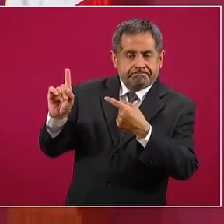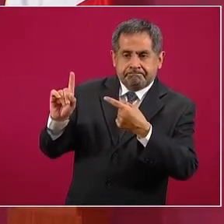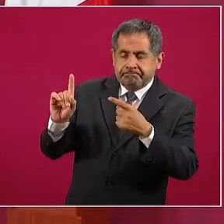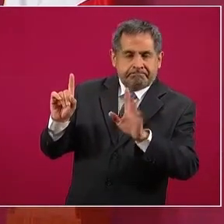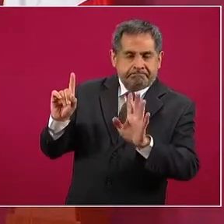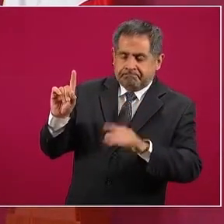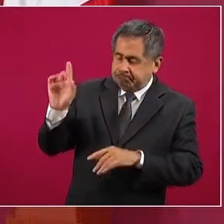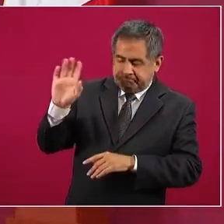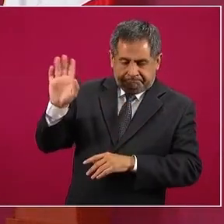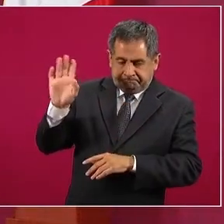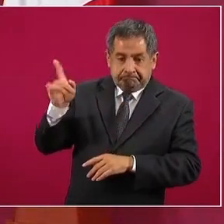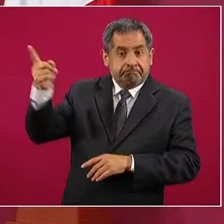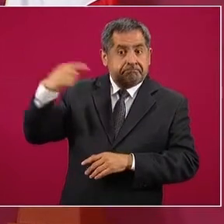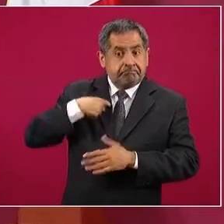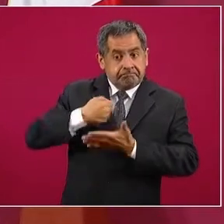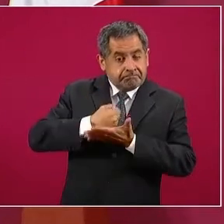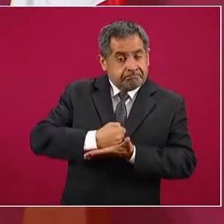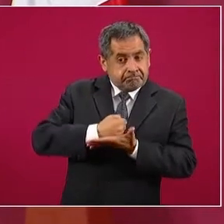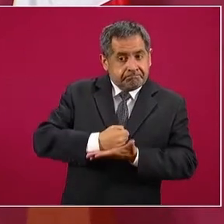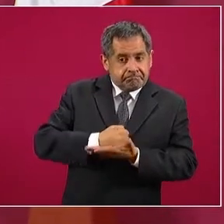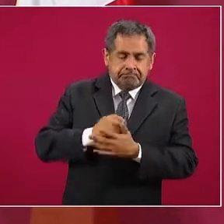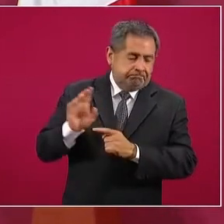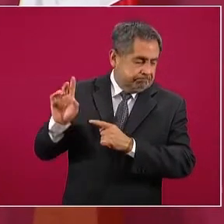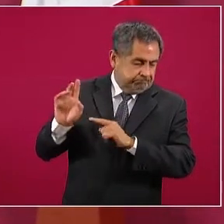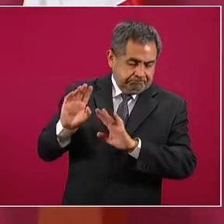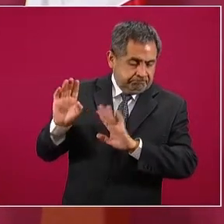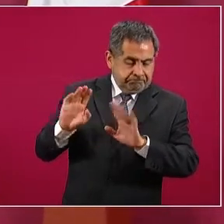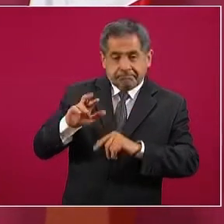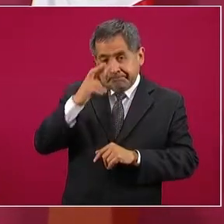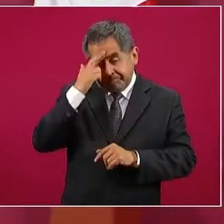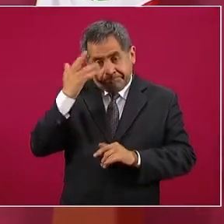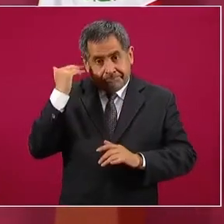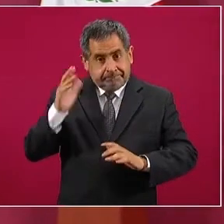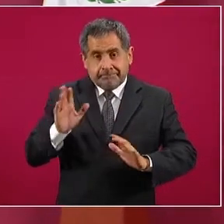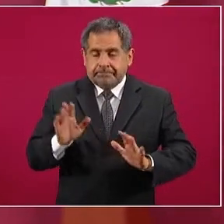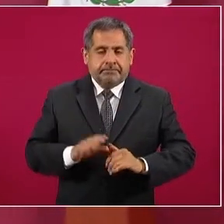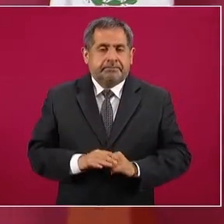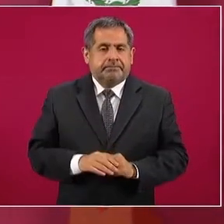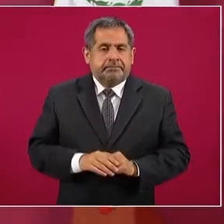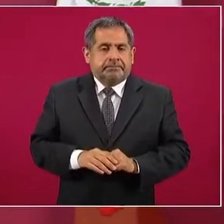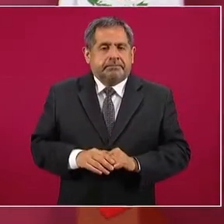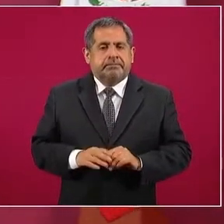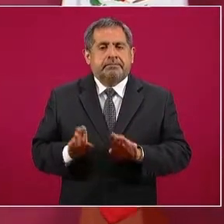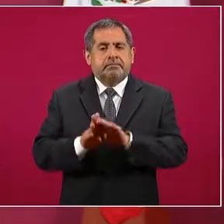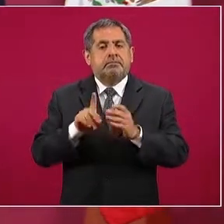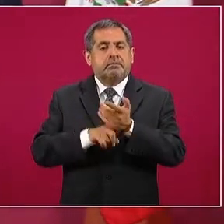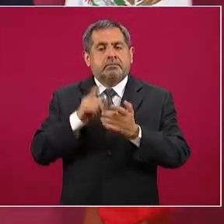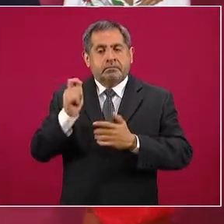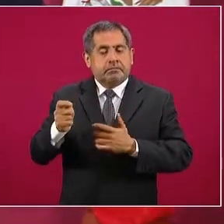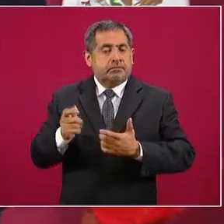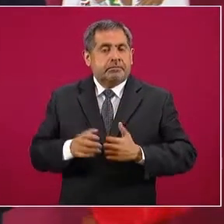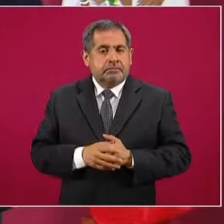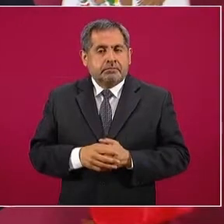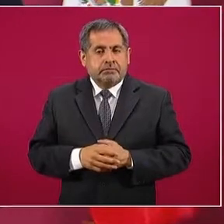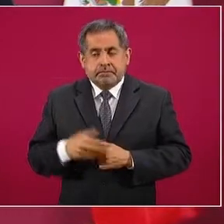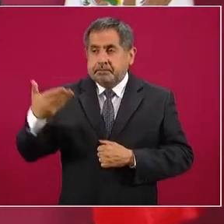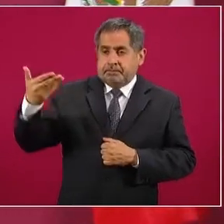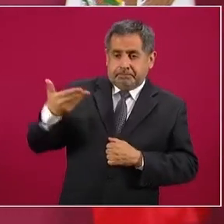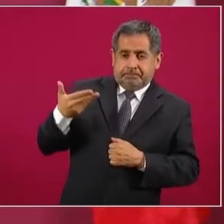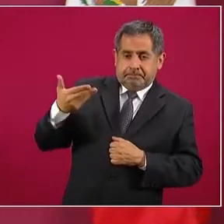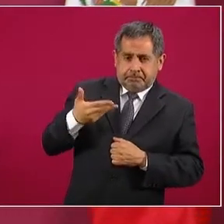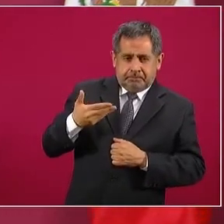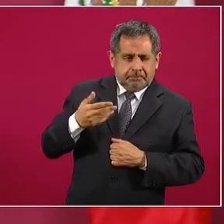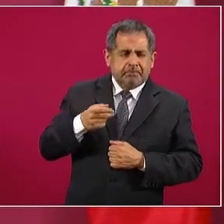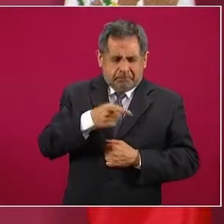y un poco de presiones, acuérdense, de cómo hasta nos pedían que nos